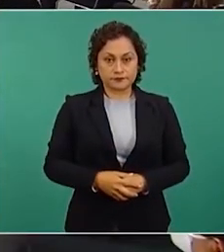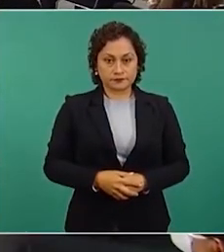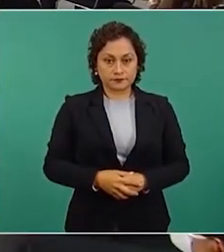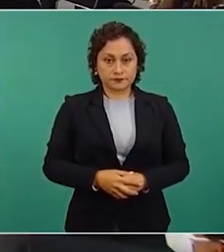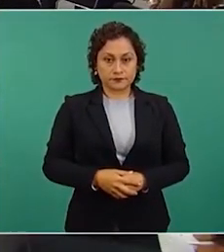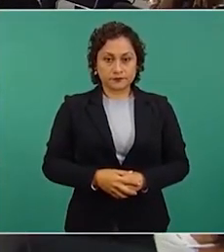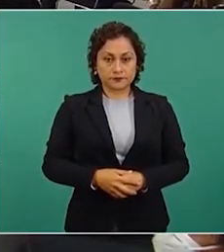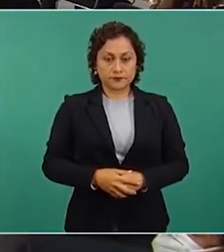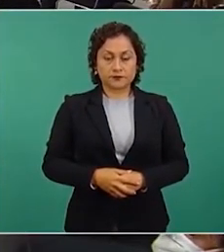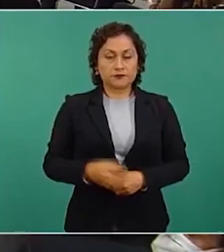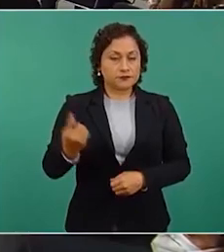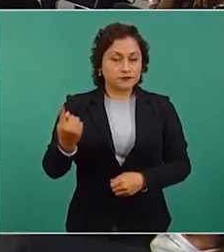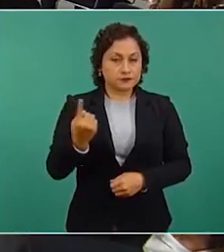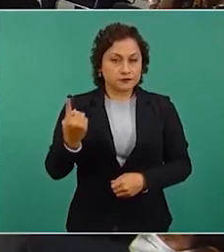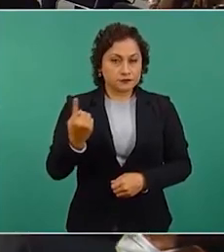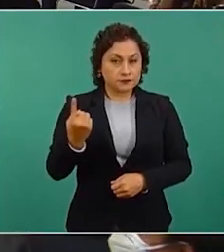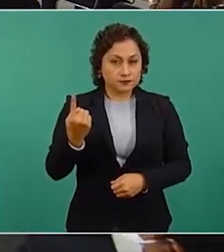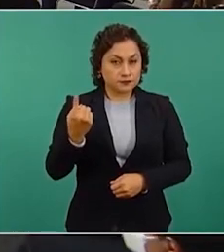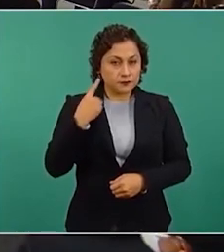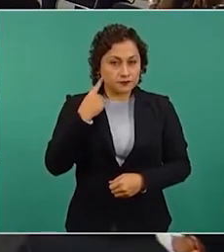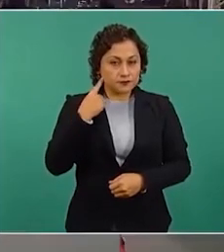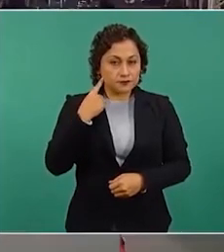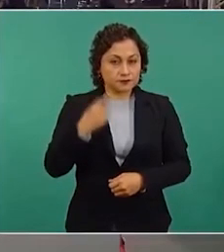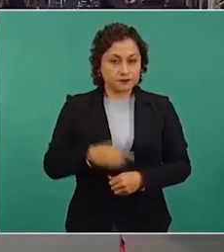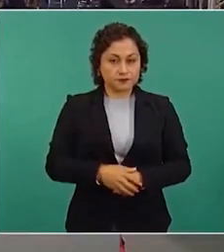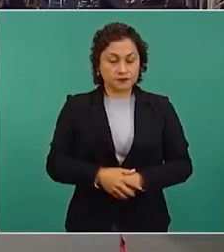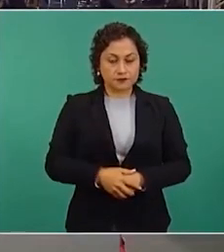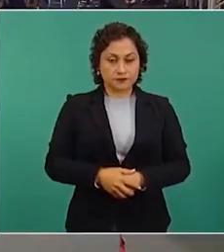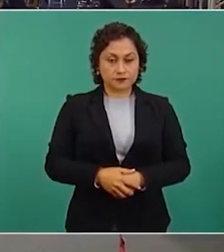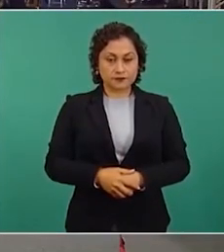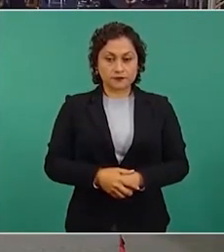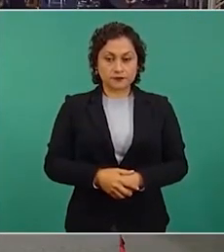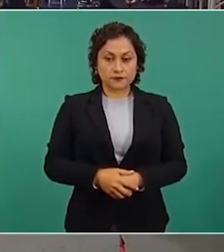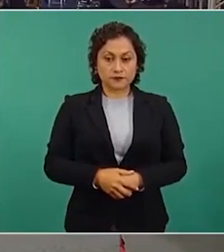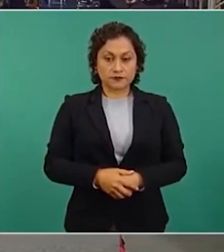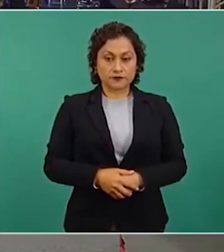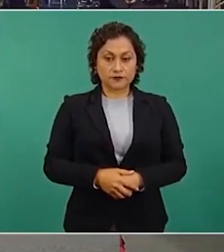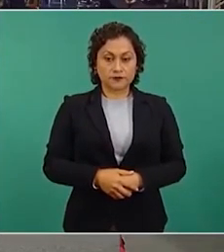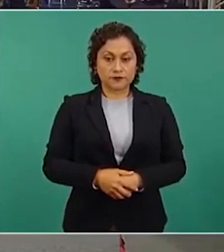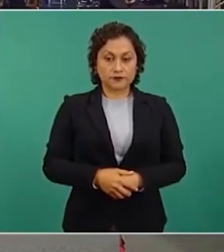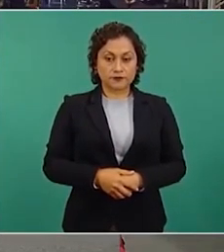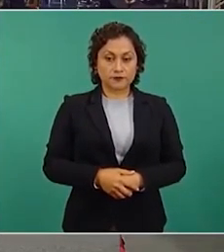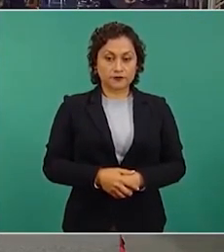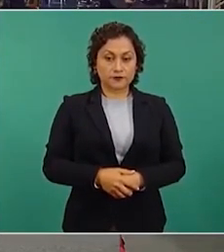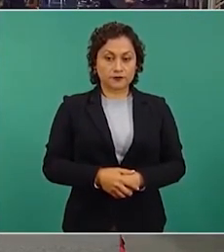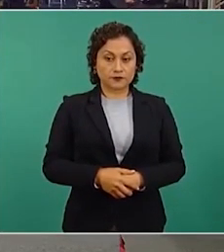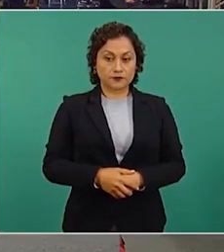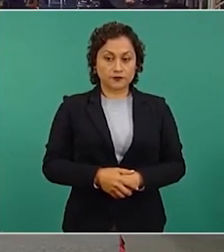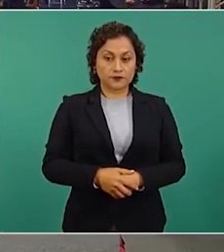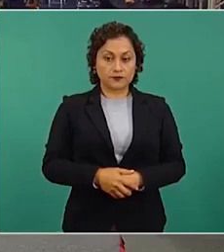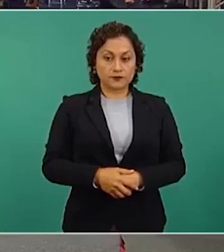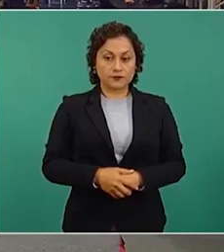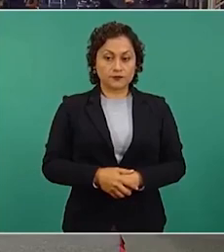¿Mande? ¿Pero que se va a su servicio para la Secretaría de de Hacienda